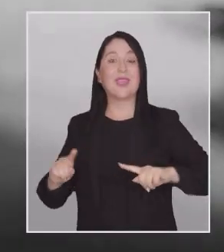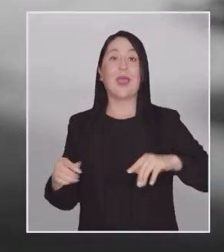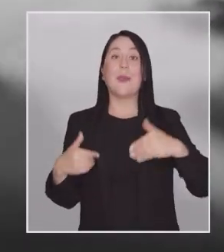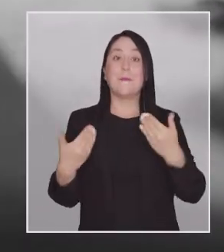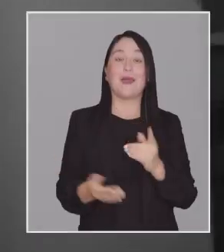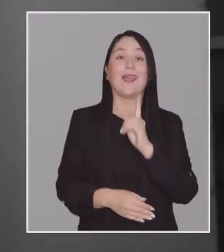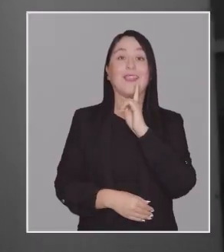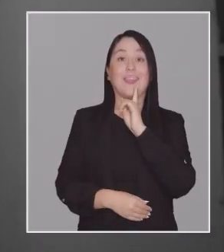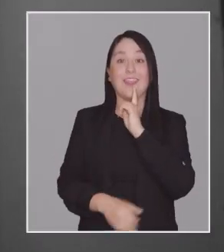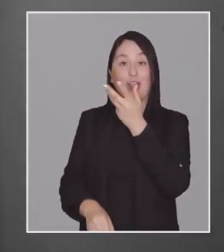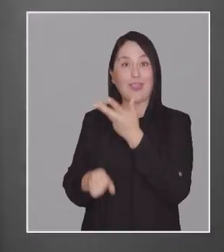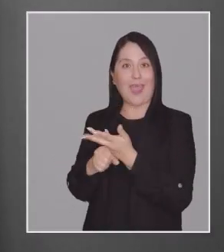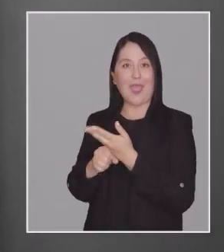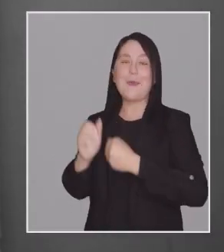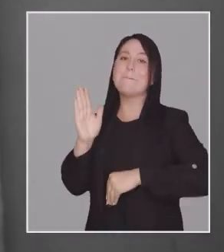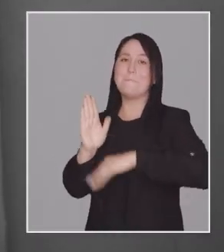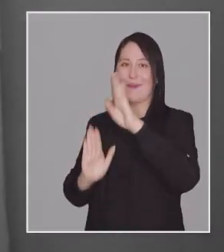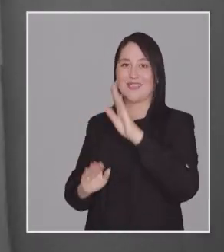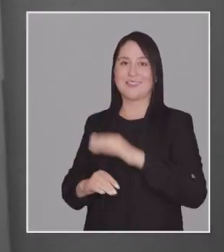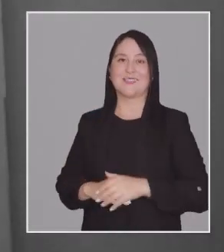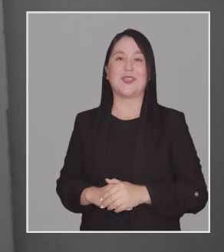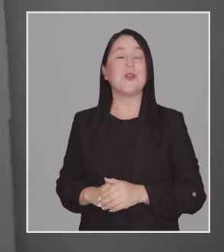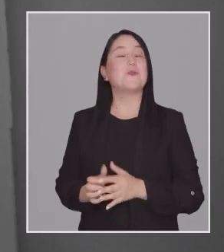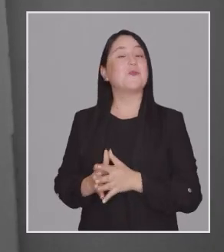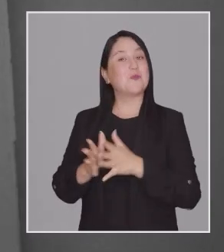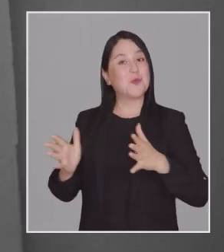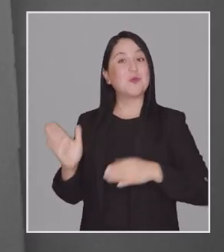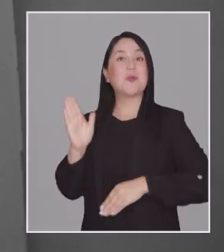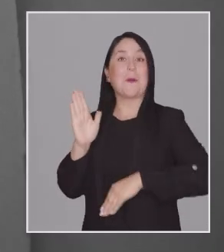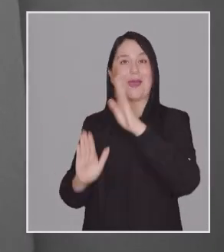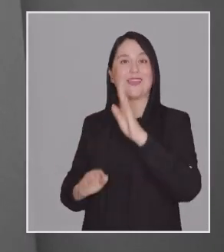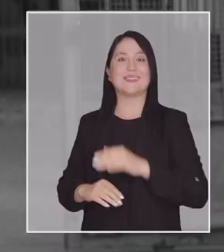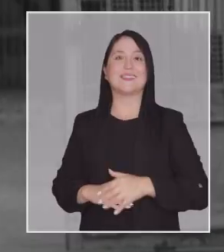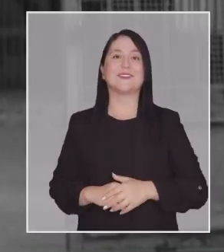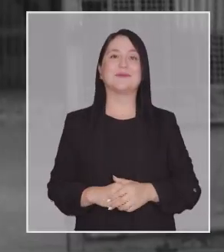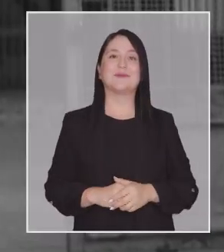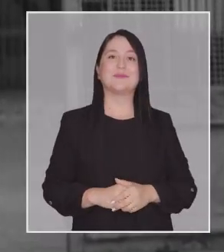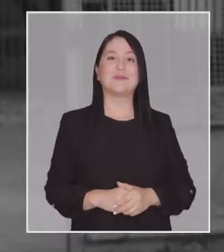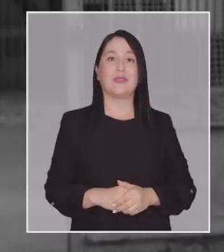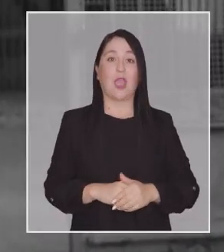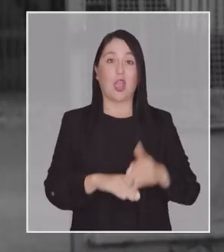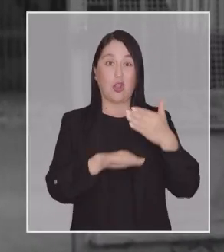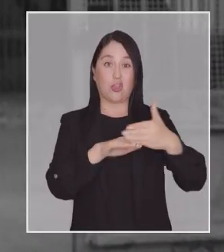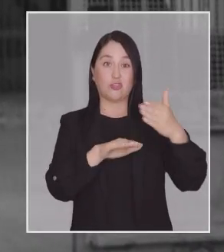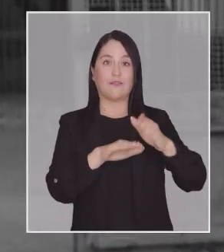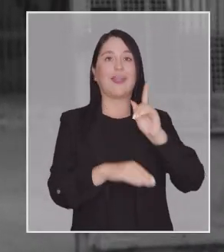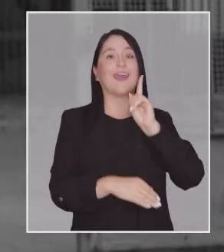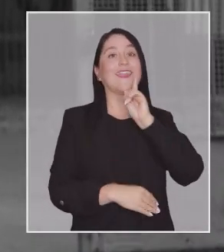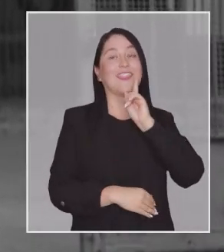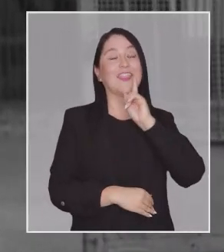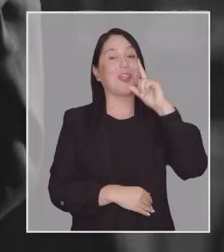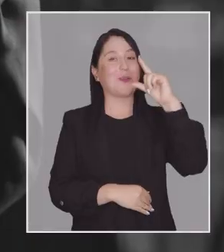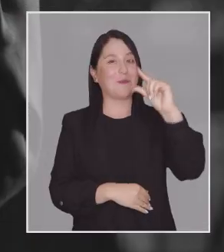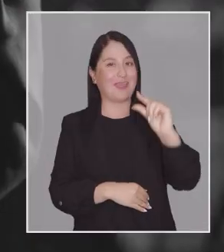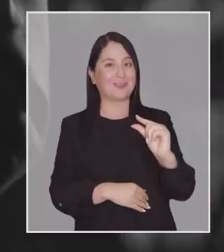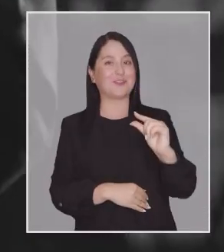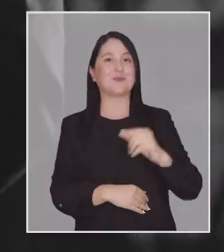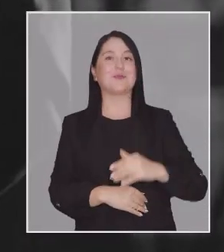Para tener más de lo que tenemos. Mucho más. Y menos de lo que nos sobra.